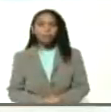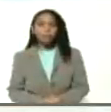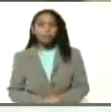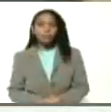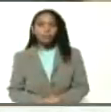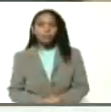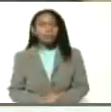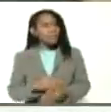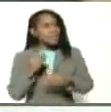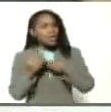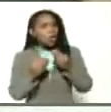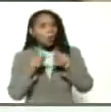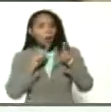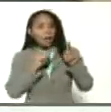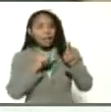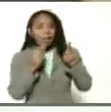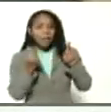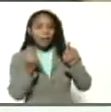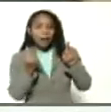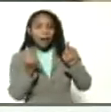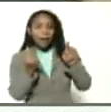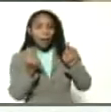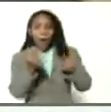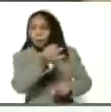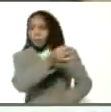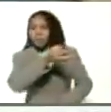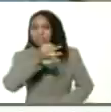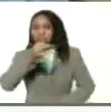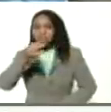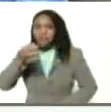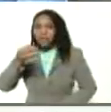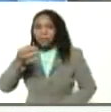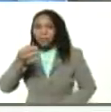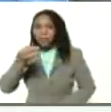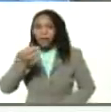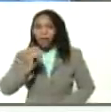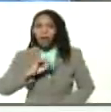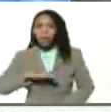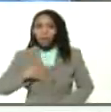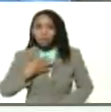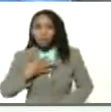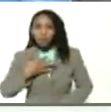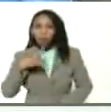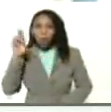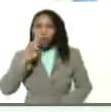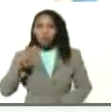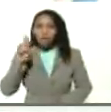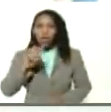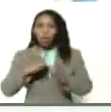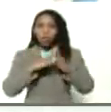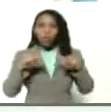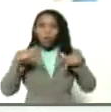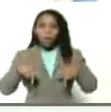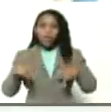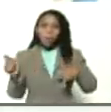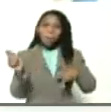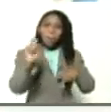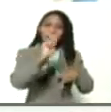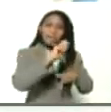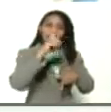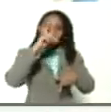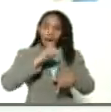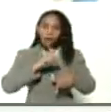y como ese dinero perfectamente pudo haber sido utilizado todos estos meses y años